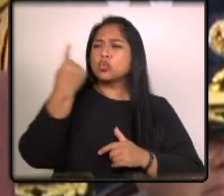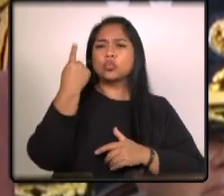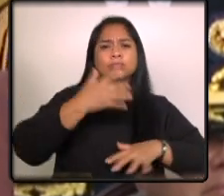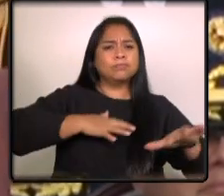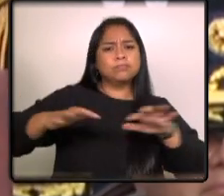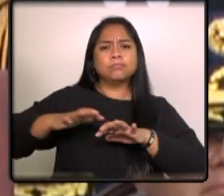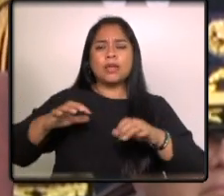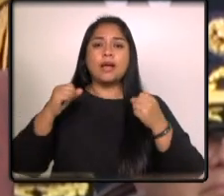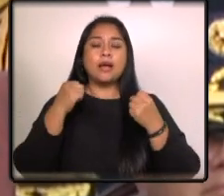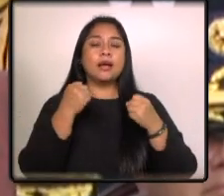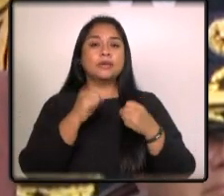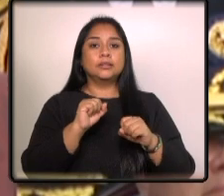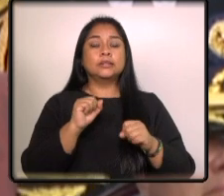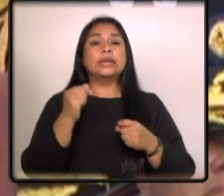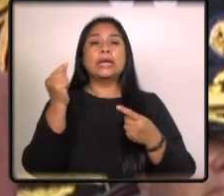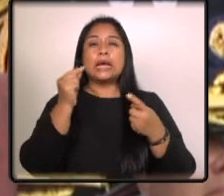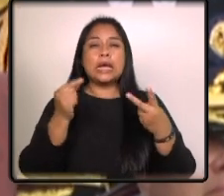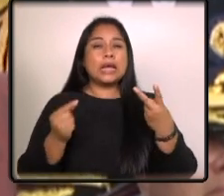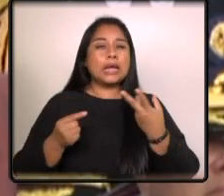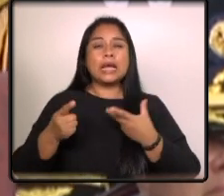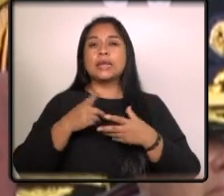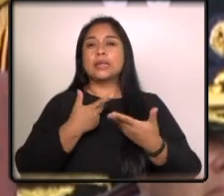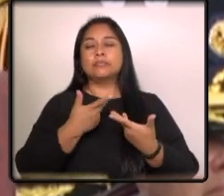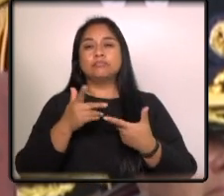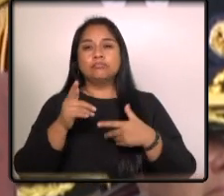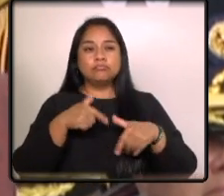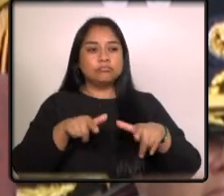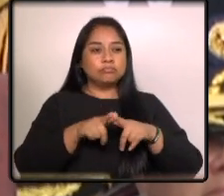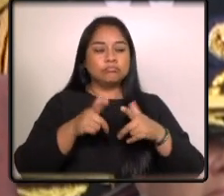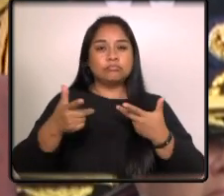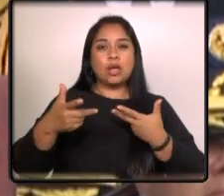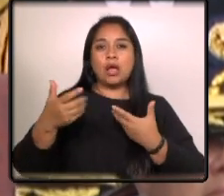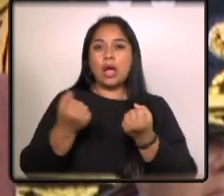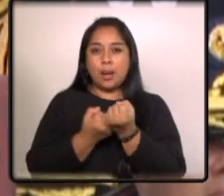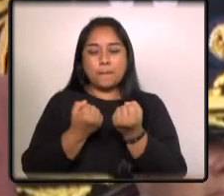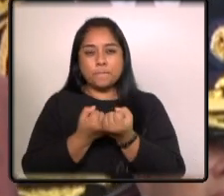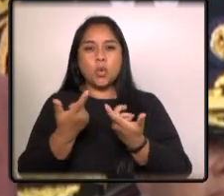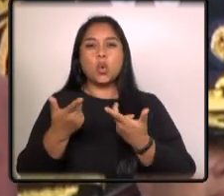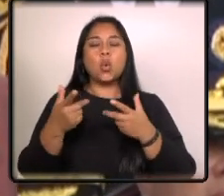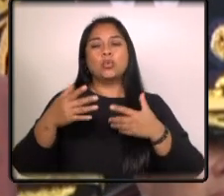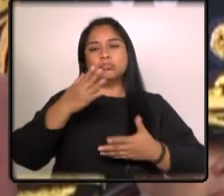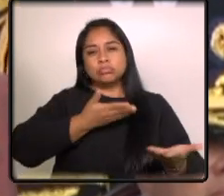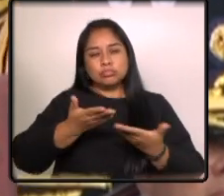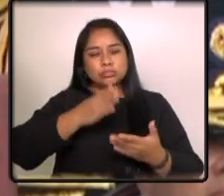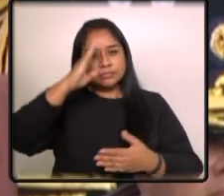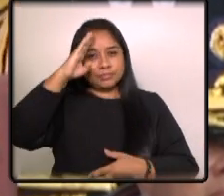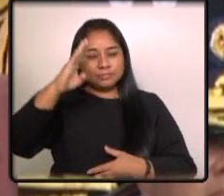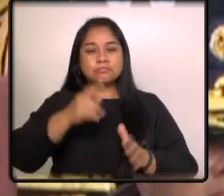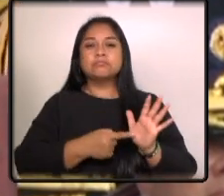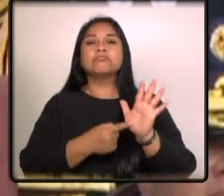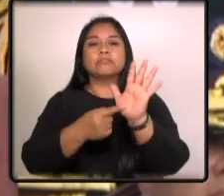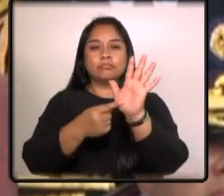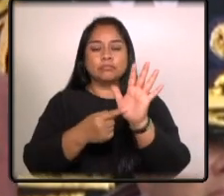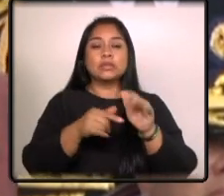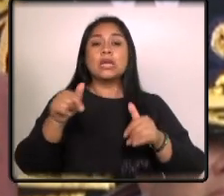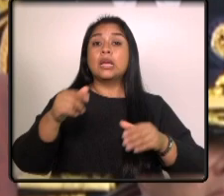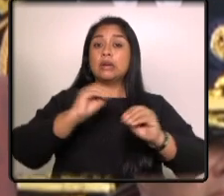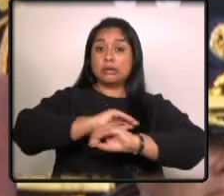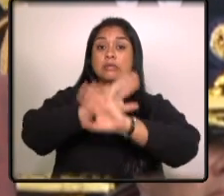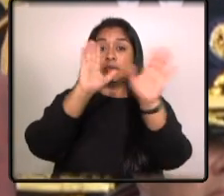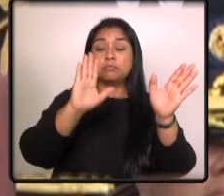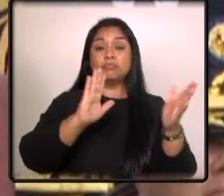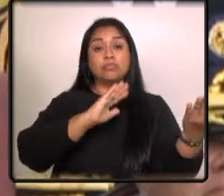cada comando, servicio o dependencia militar. La transparencia en el gasto militar es parte importante